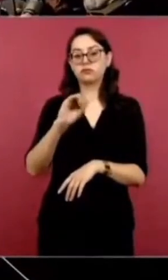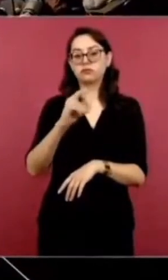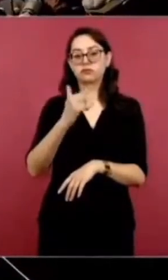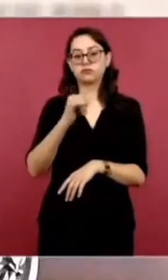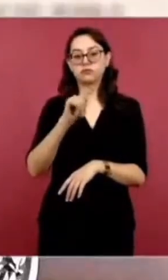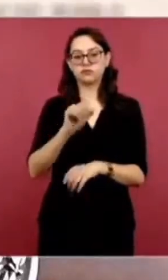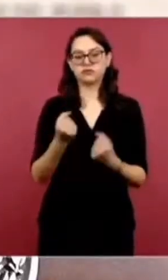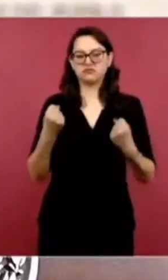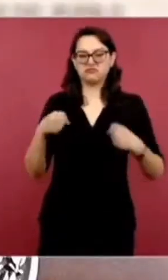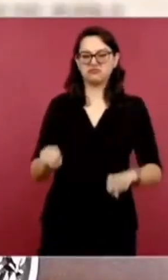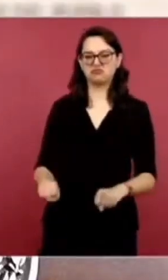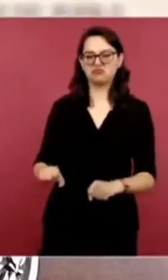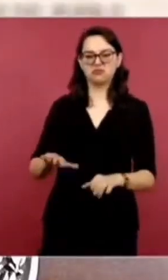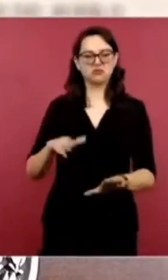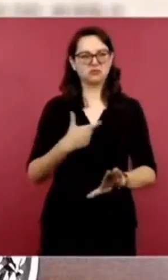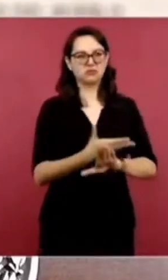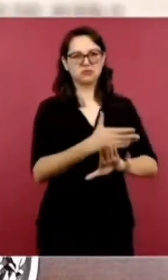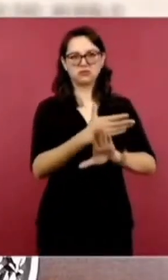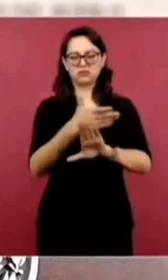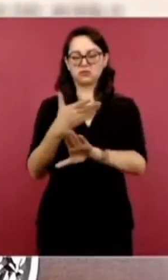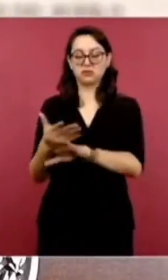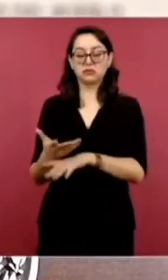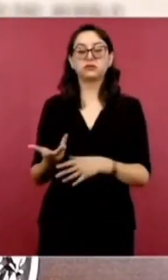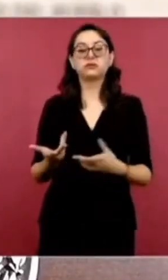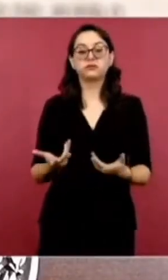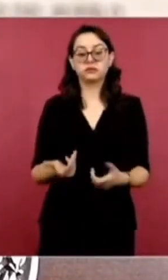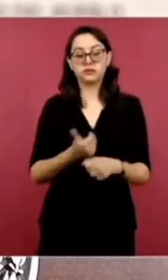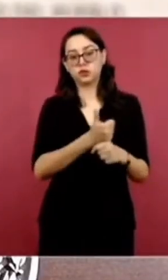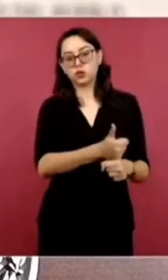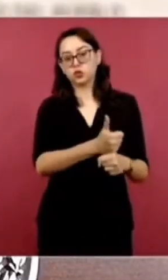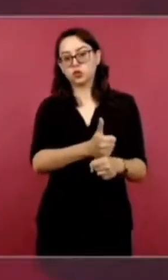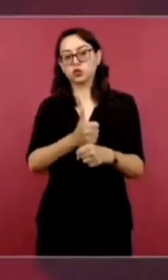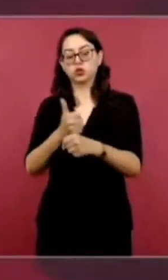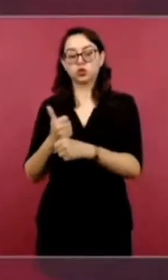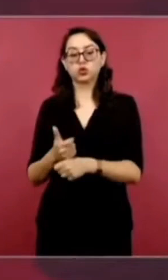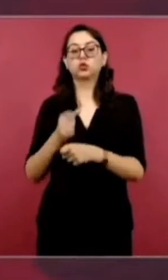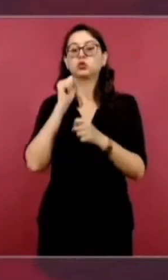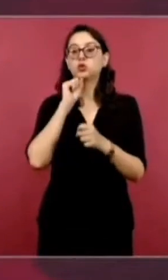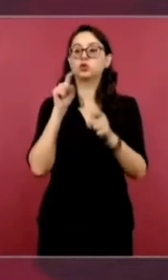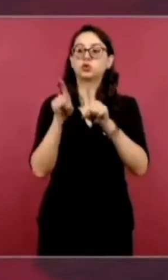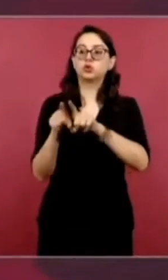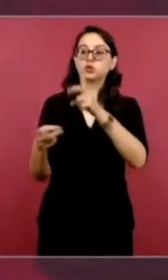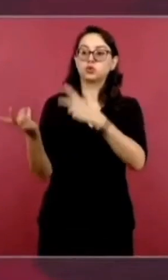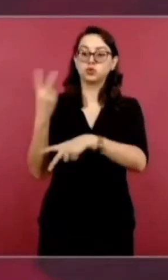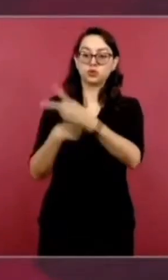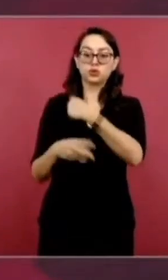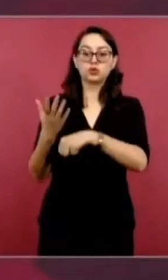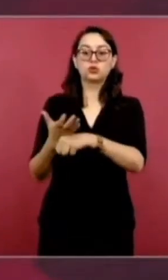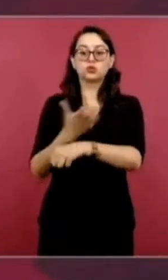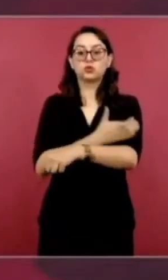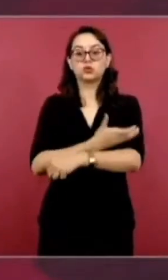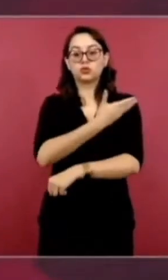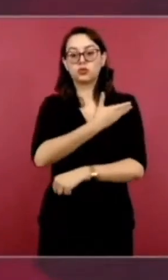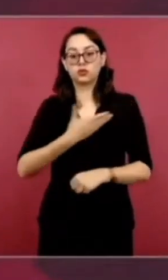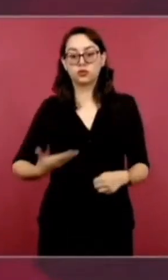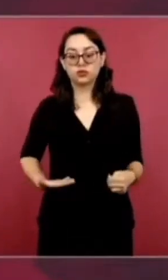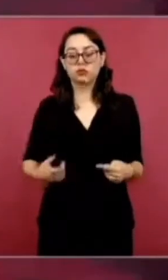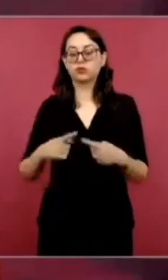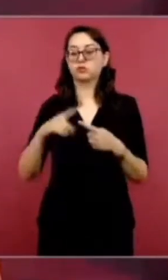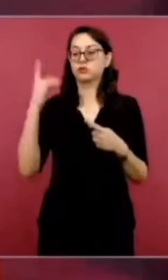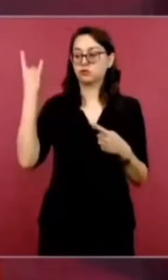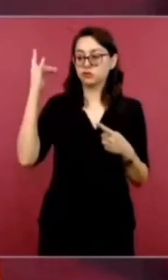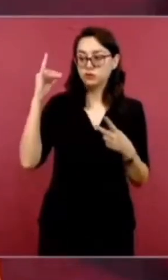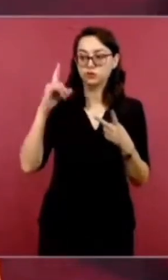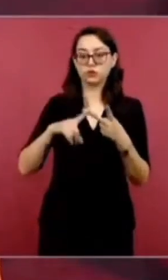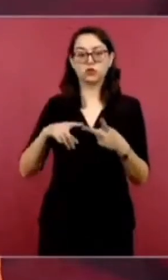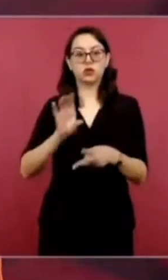internacionales. También estuvo presente el presidente de Bolivia, el presidente de Colombia,